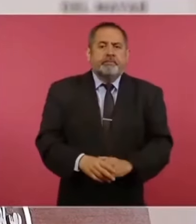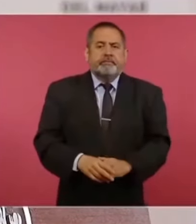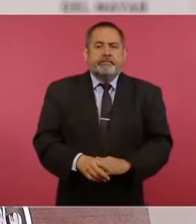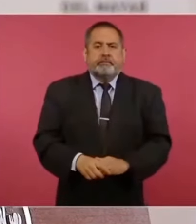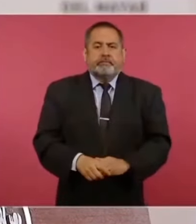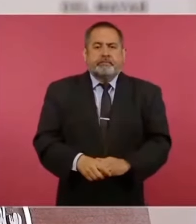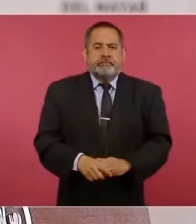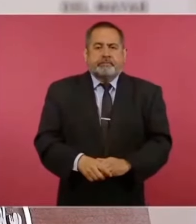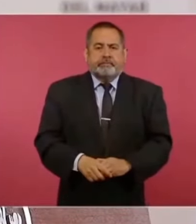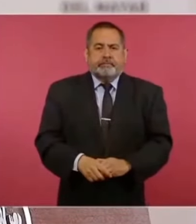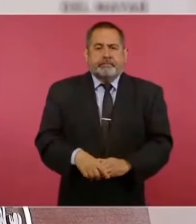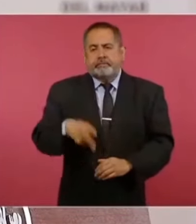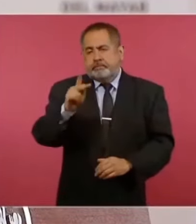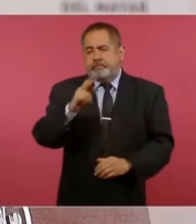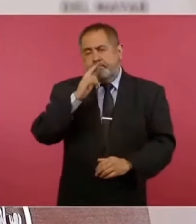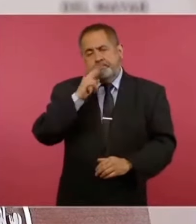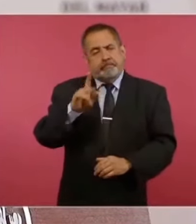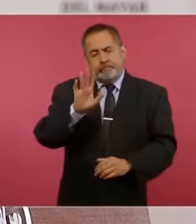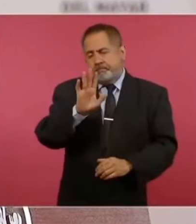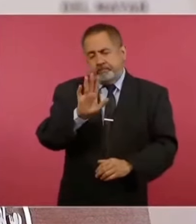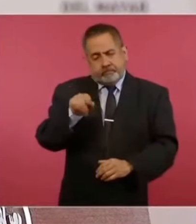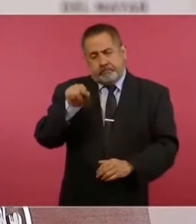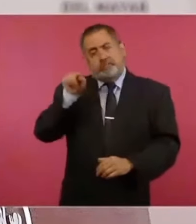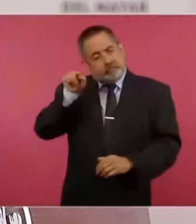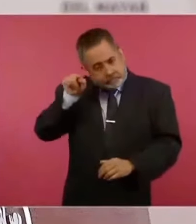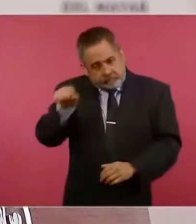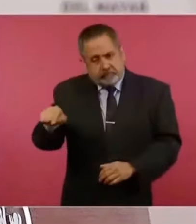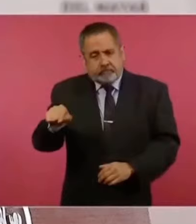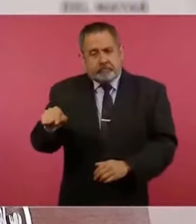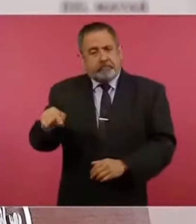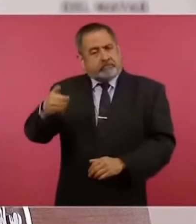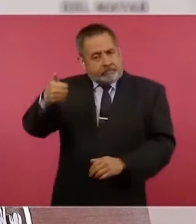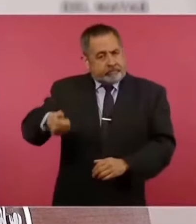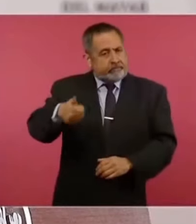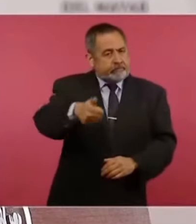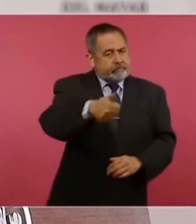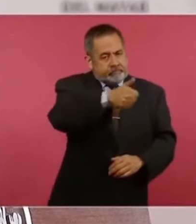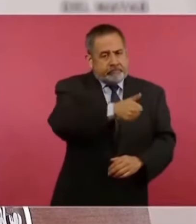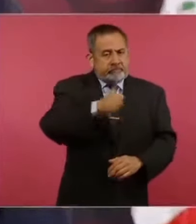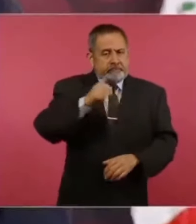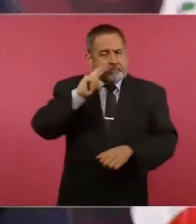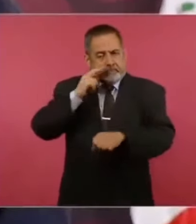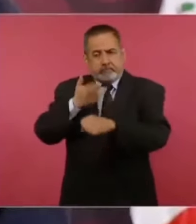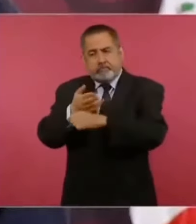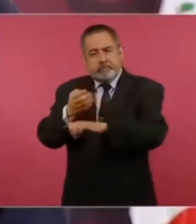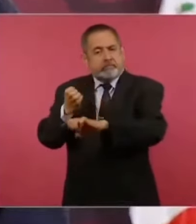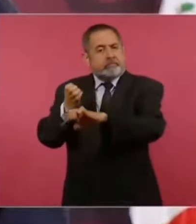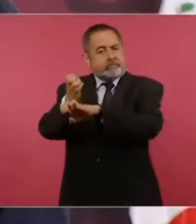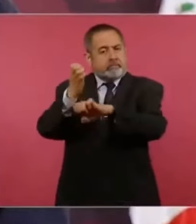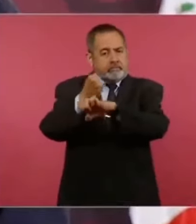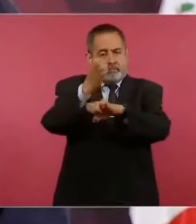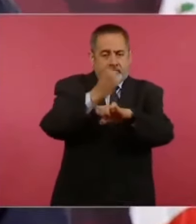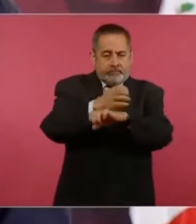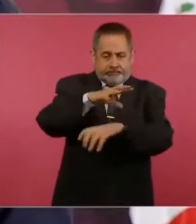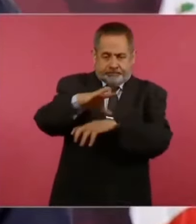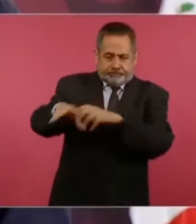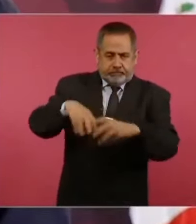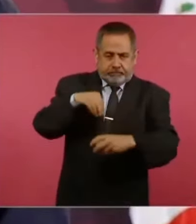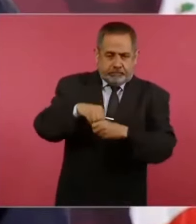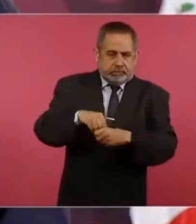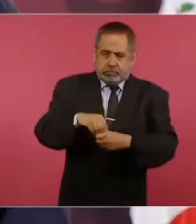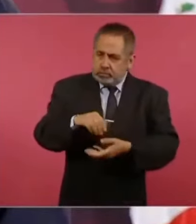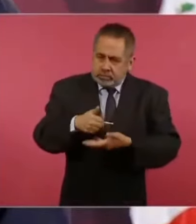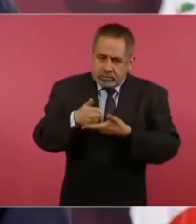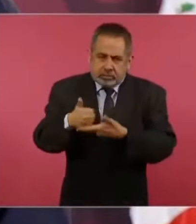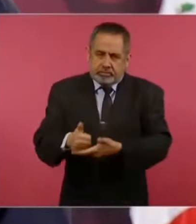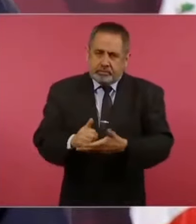Pero lo mejor sería que todas las autoridades ayudáramos en